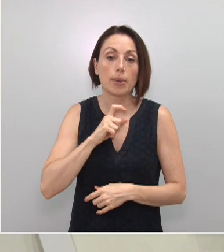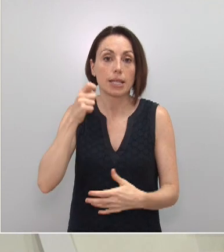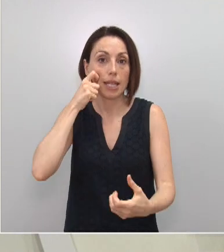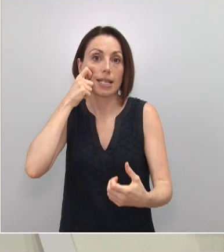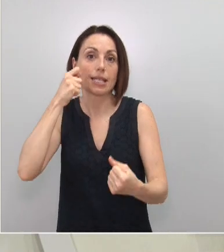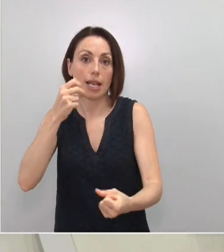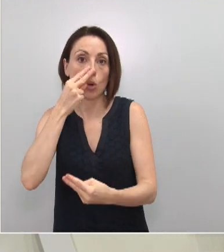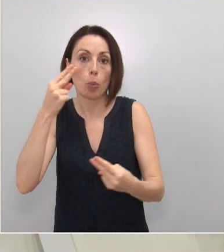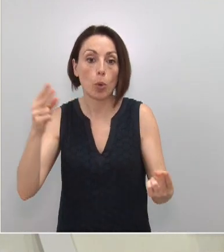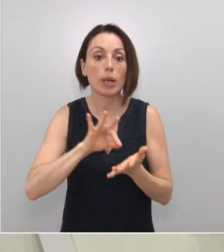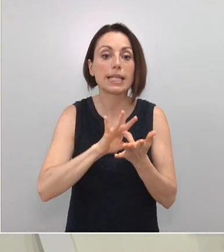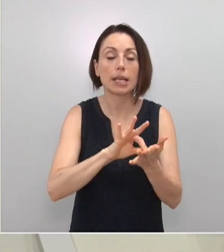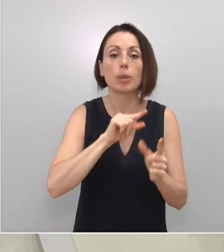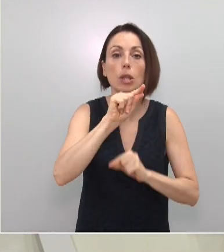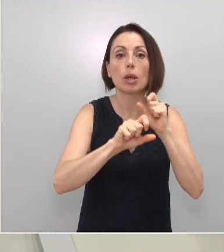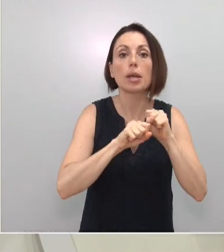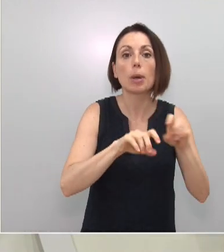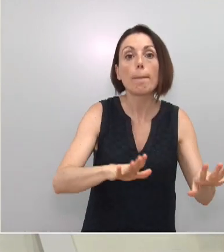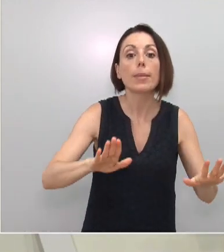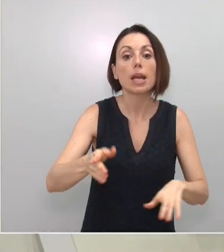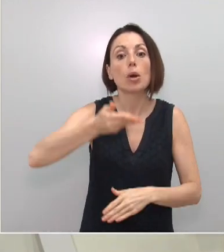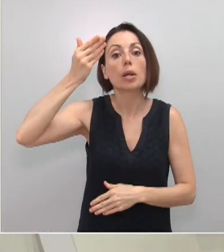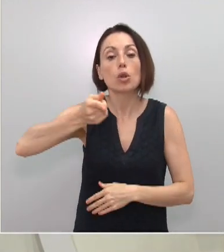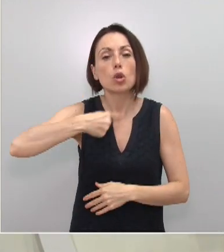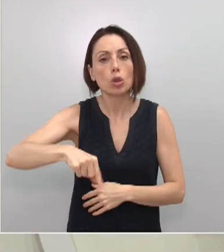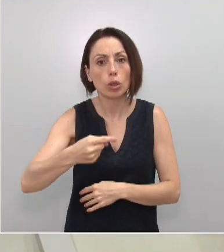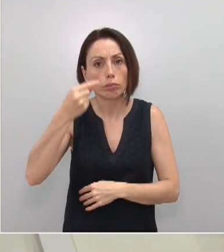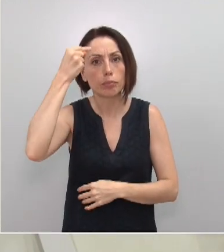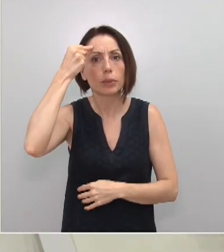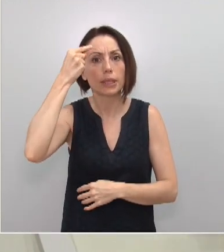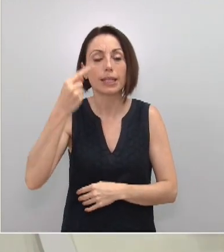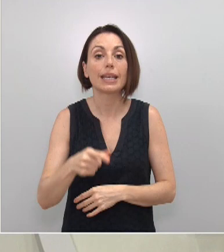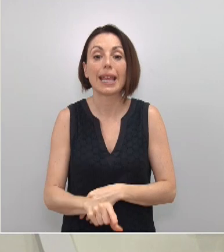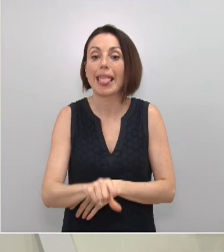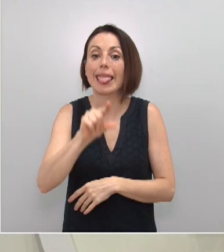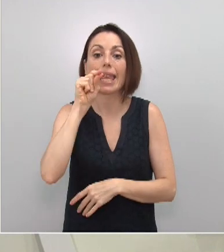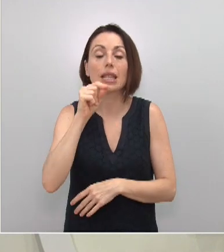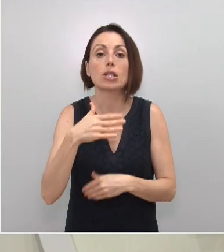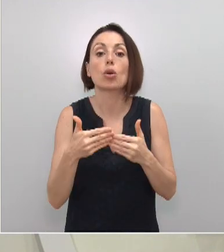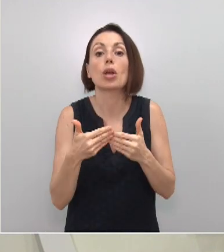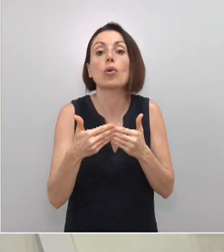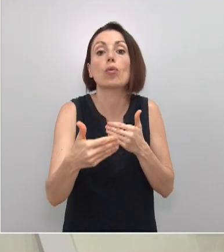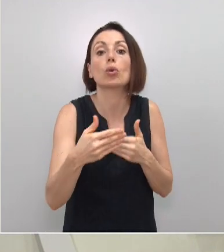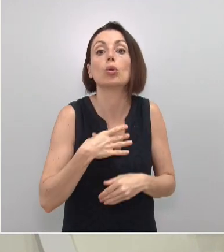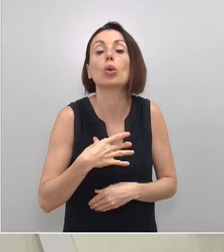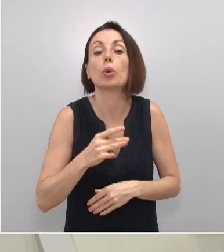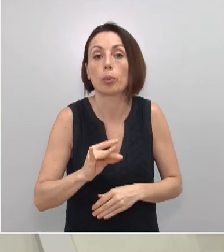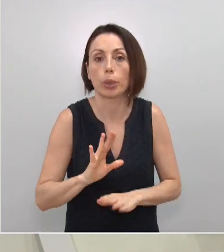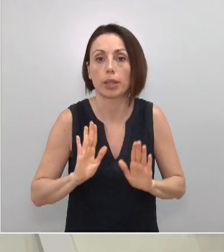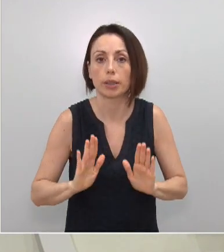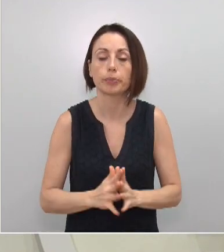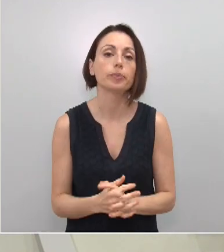epidemiología. Pero es importante que seamos conscientes y que sepamos que es una decisión o que es una posibilidad que está encima de la mesa para tomar.